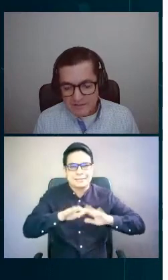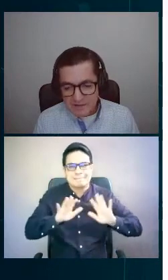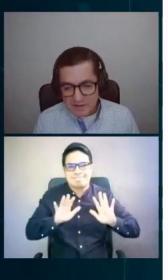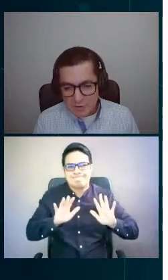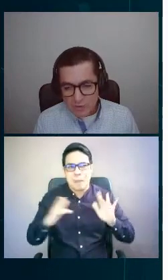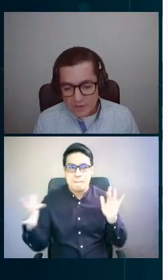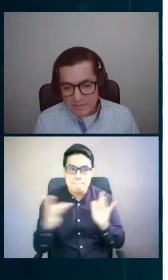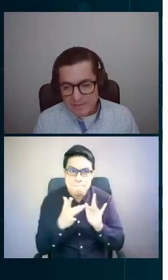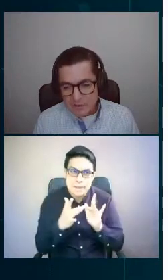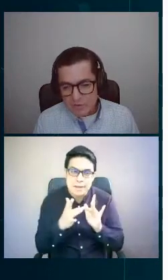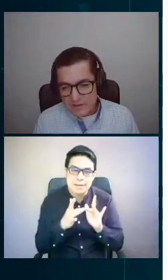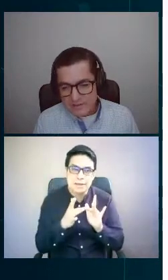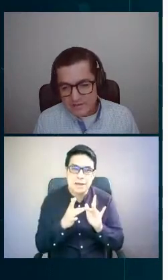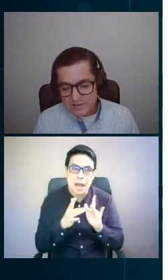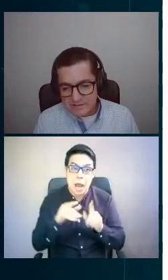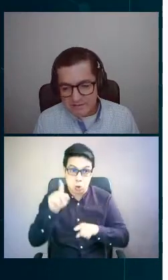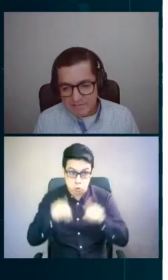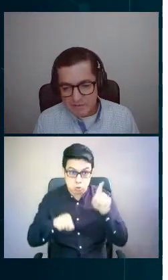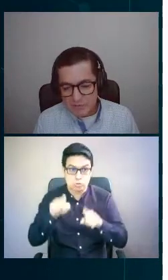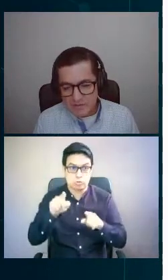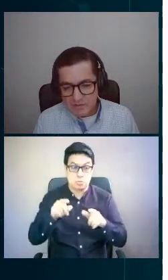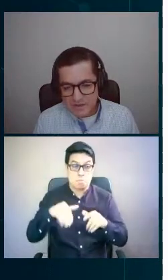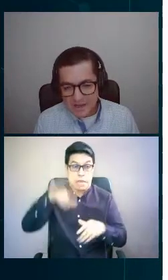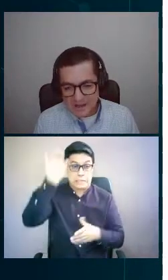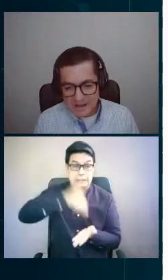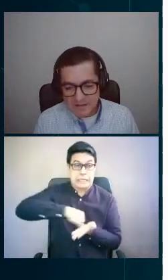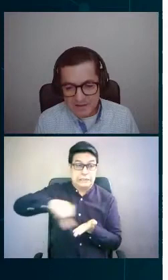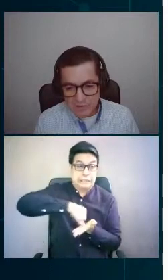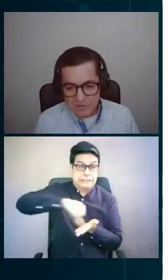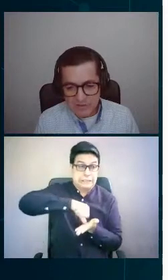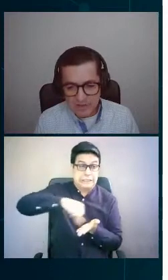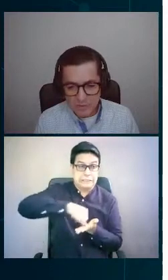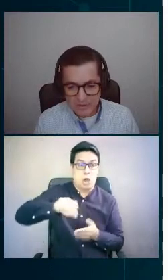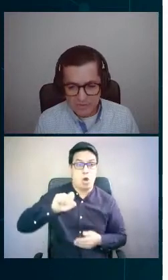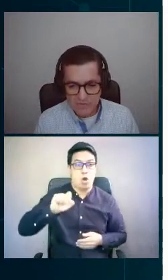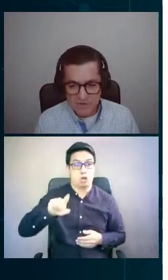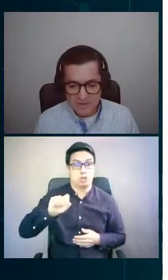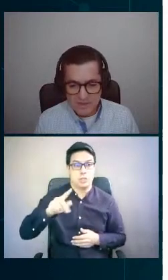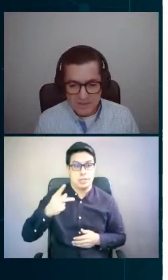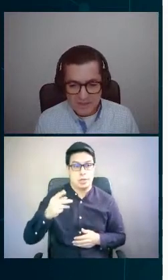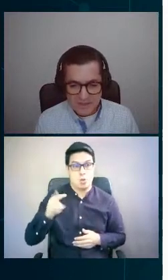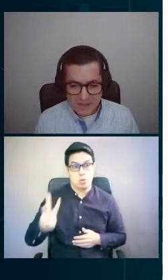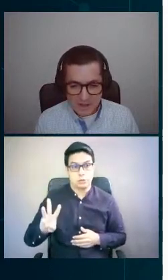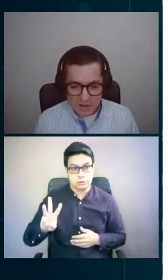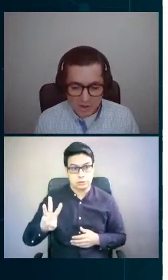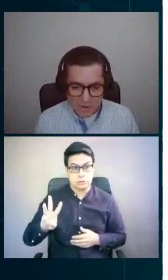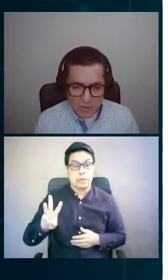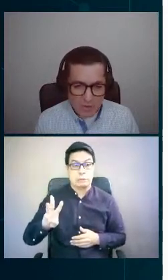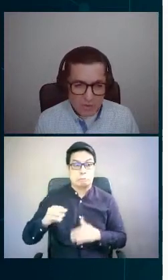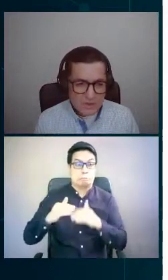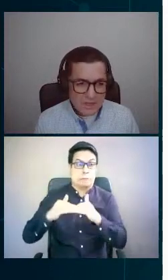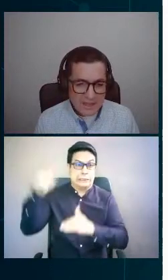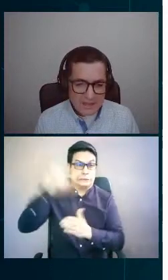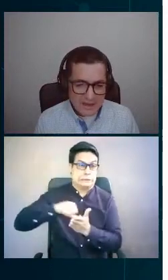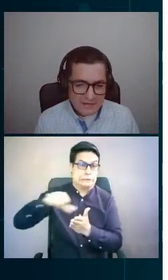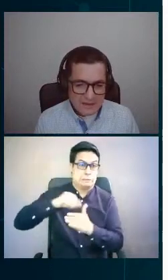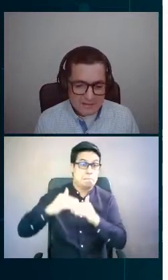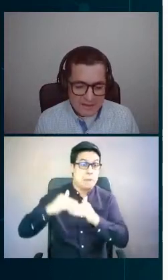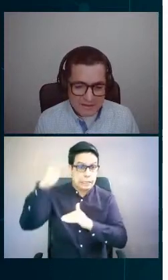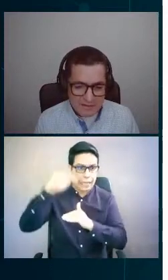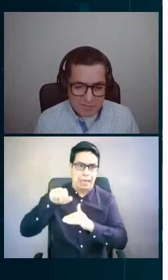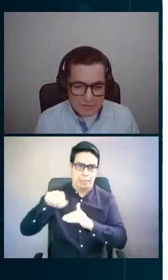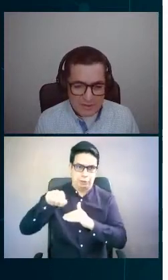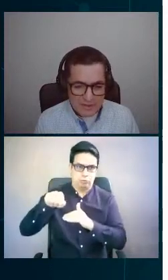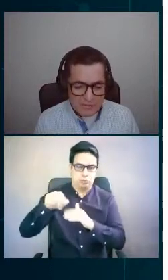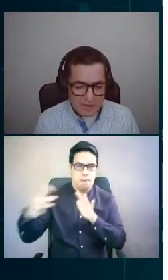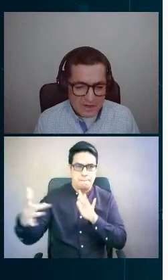clientes con demanda, los clientes que estaban facturándose arriba de 11 kilovatios. Luego, otra de las